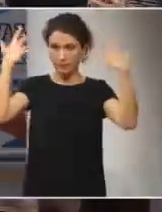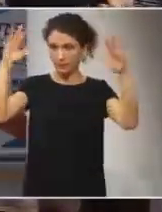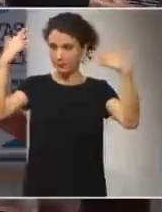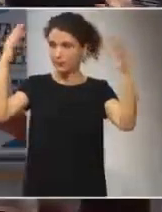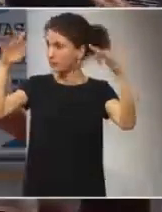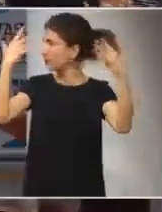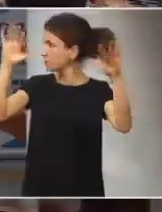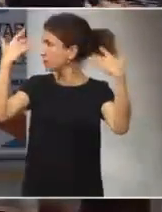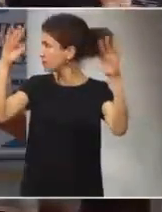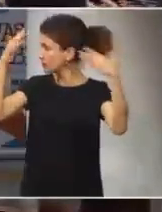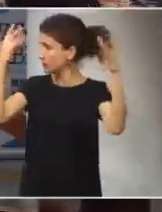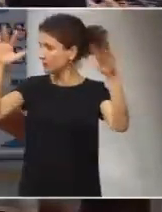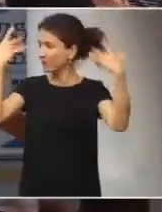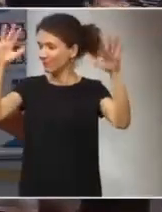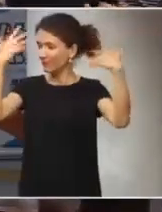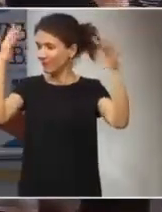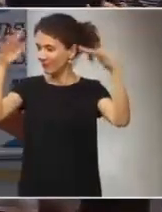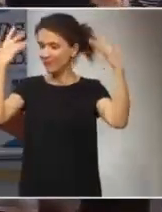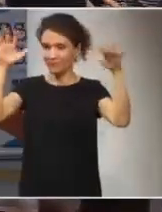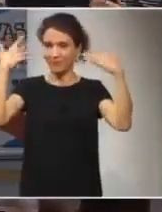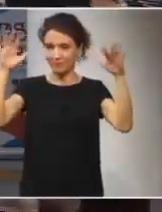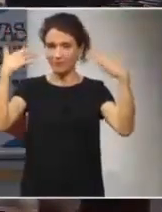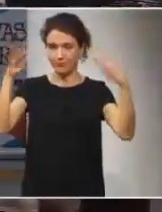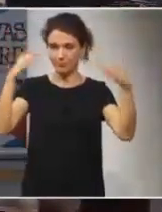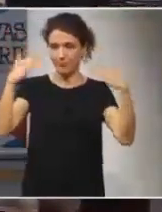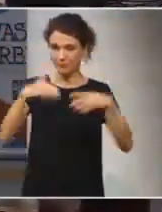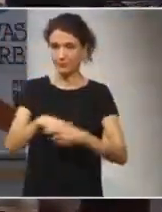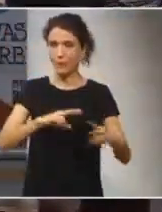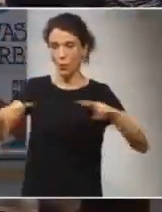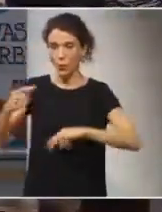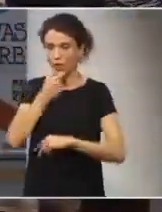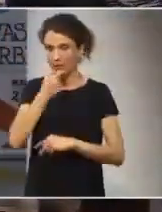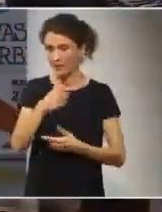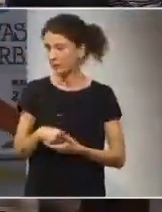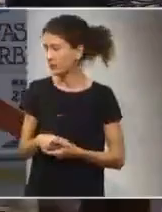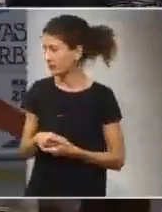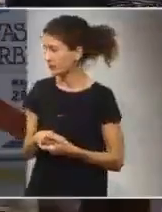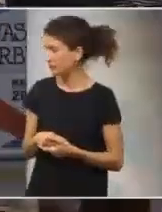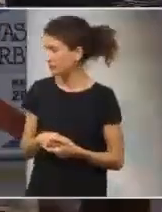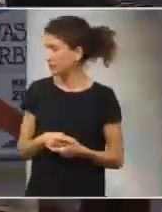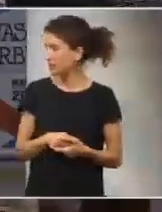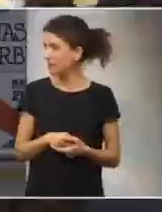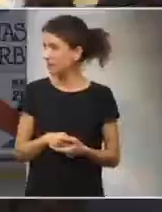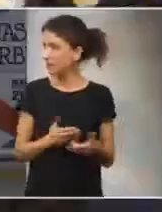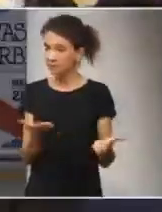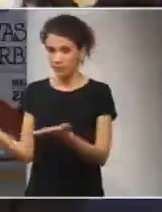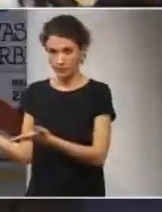de la Agencia Internacional de Presenza, que va a moderar esta sesión. Os dejamos con ellos.